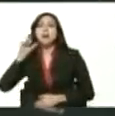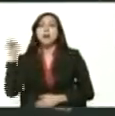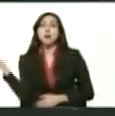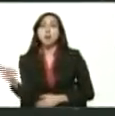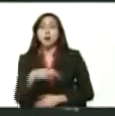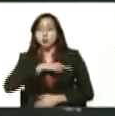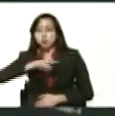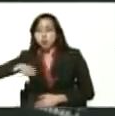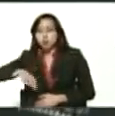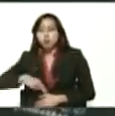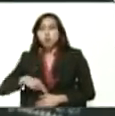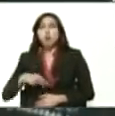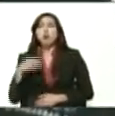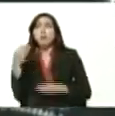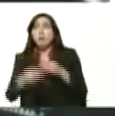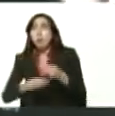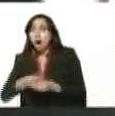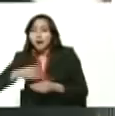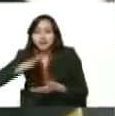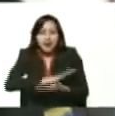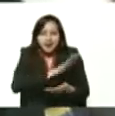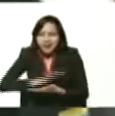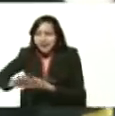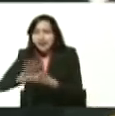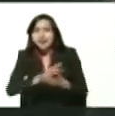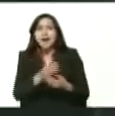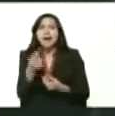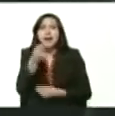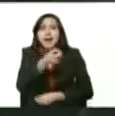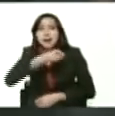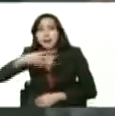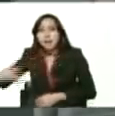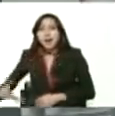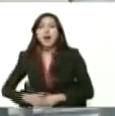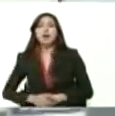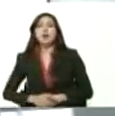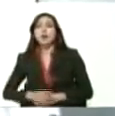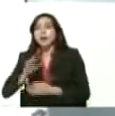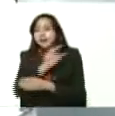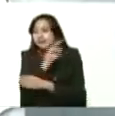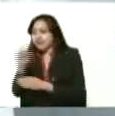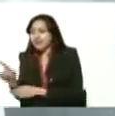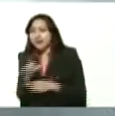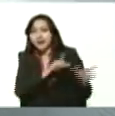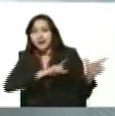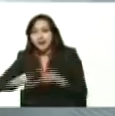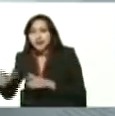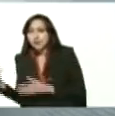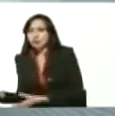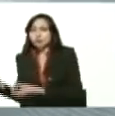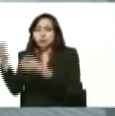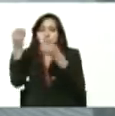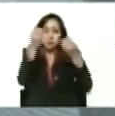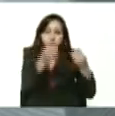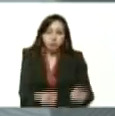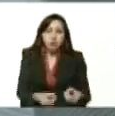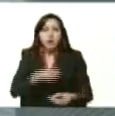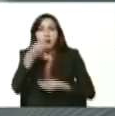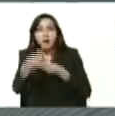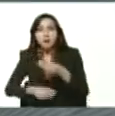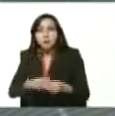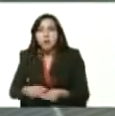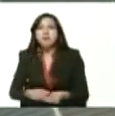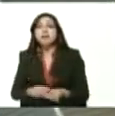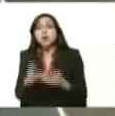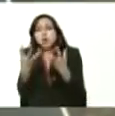maquilando trillando el arroz que va a los hogares de Venezuela del campo directo pasa por los hilos lo procesamos lo hacemos un